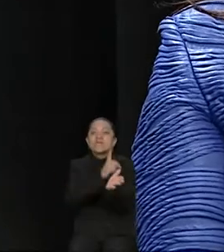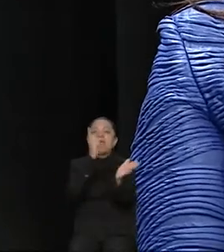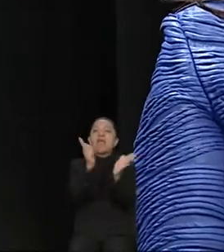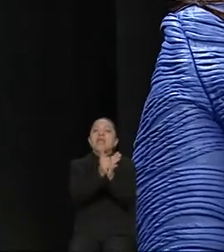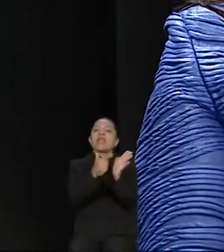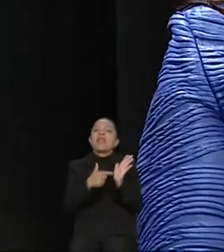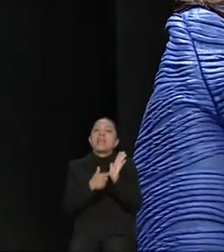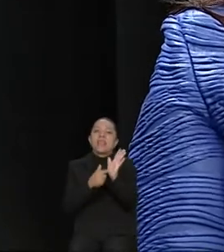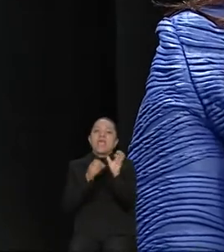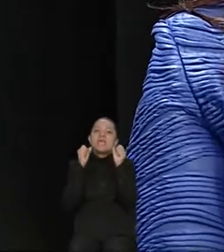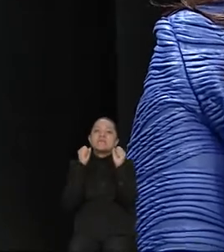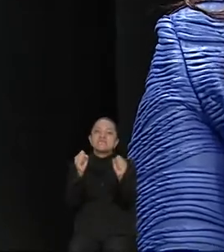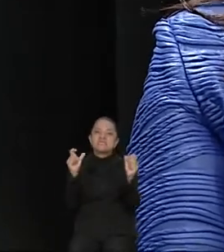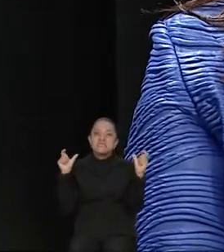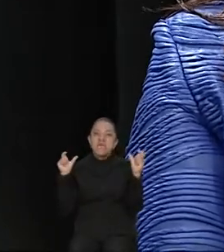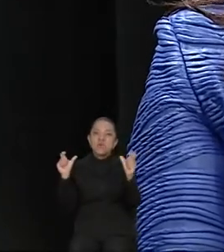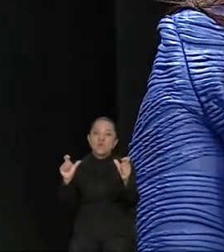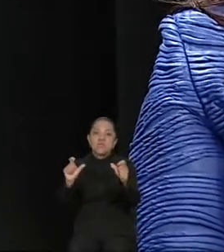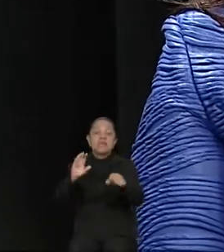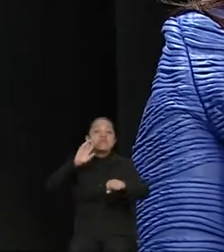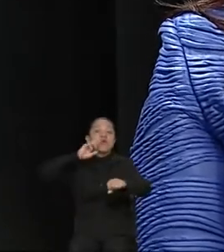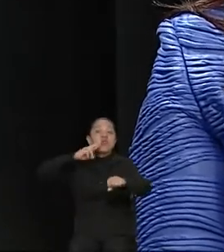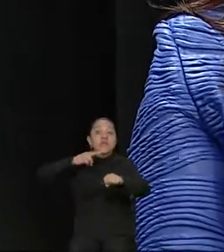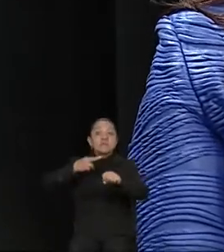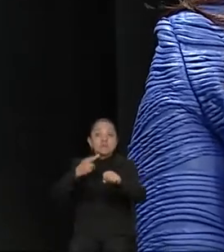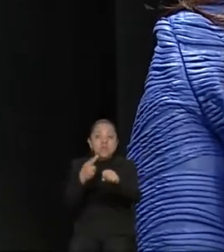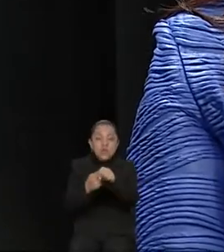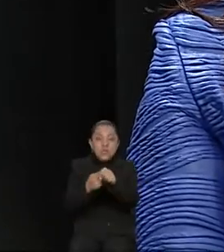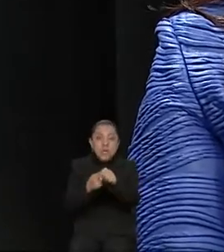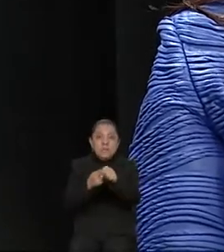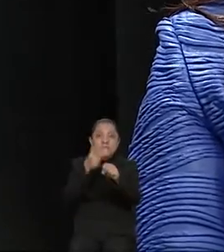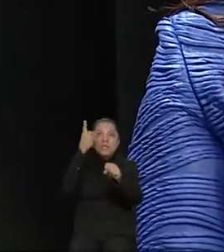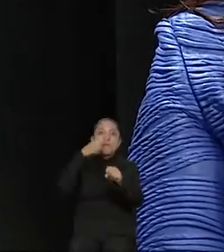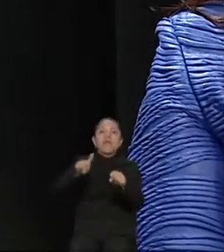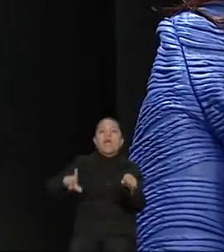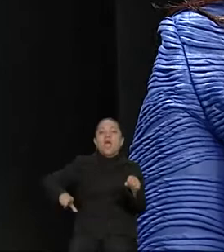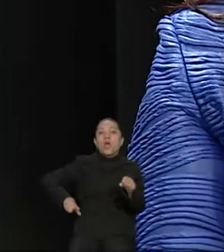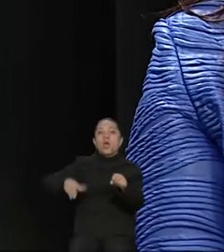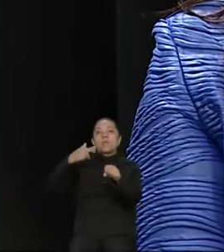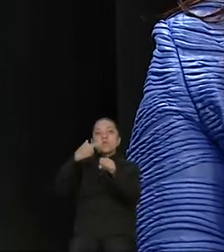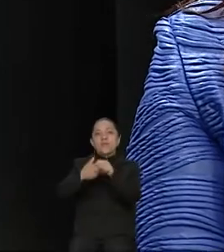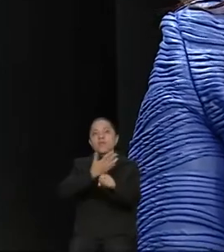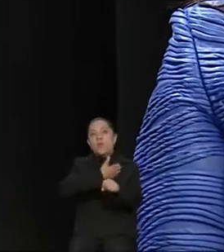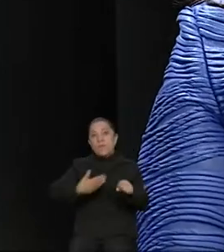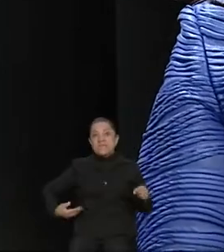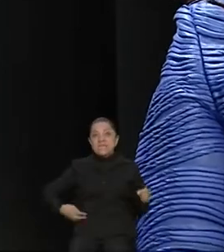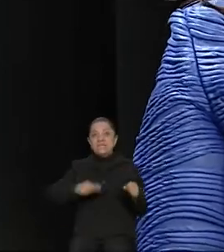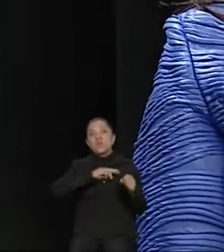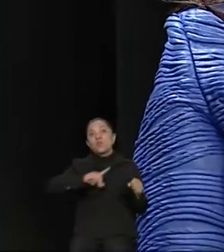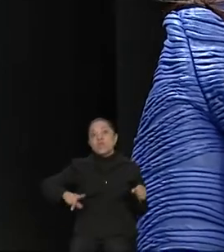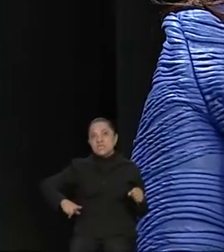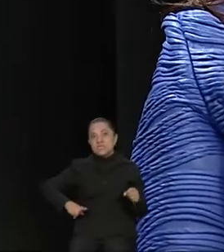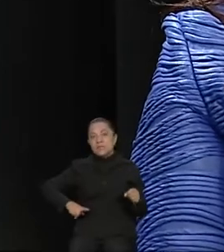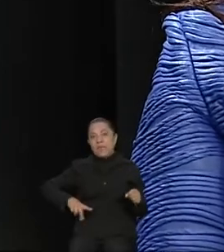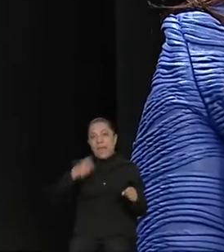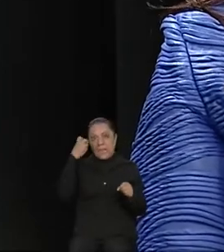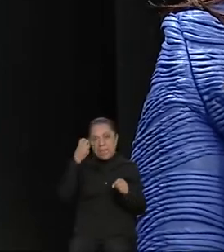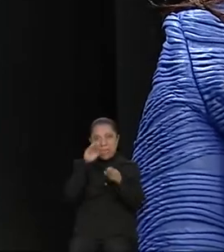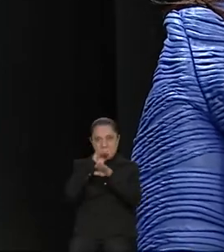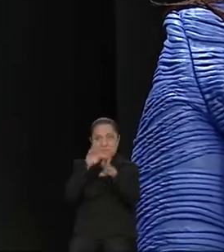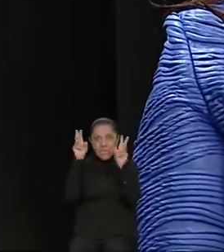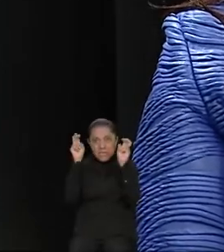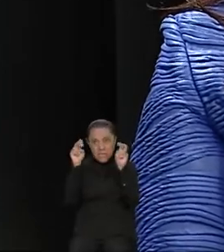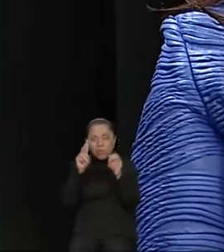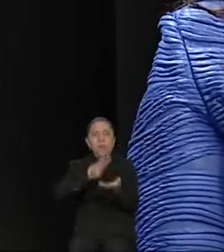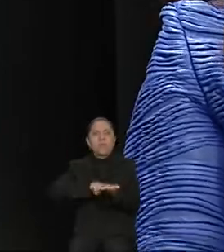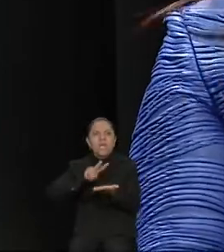con responsabilidad en gobernadores y presidentes municipales en esta materia. Esto para garantizar